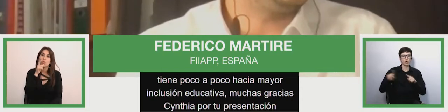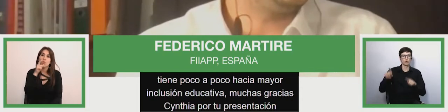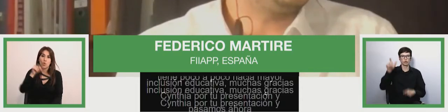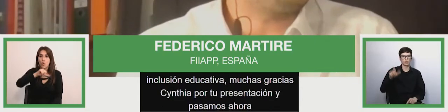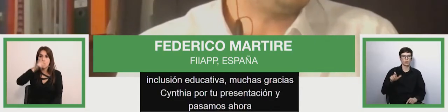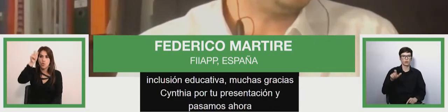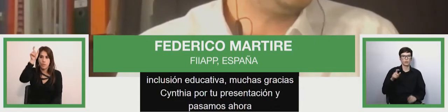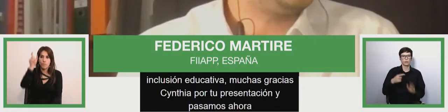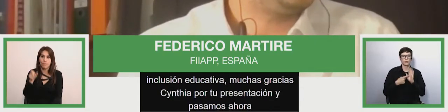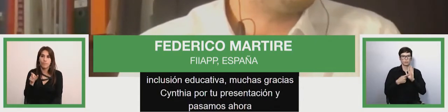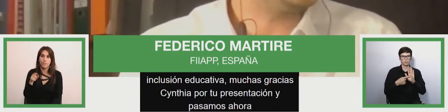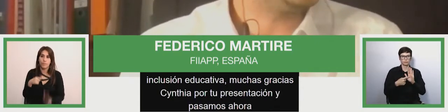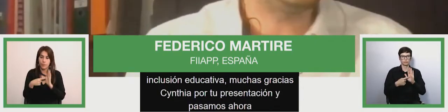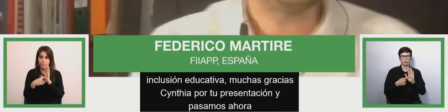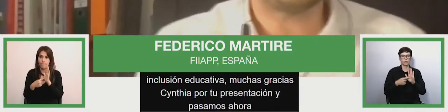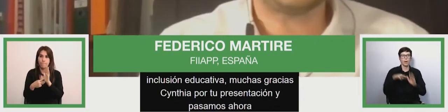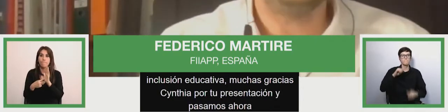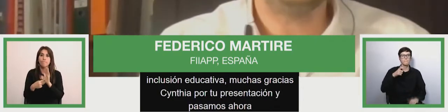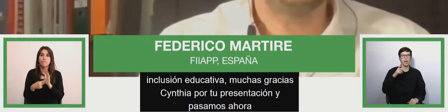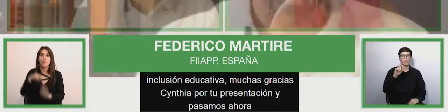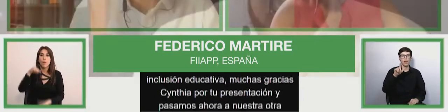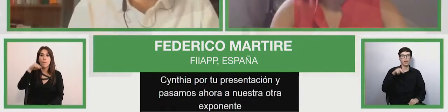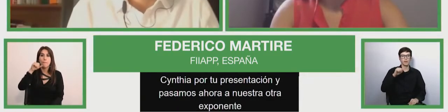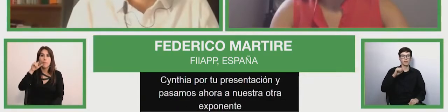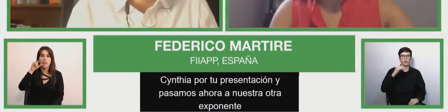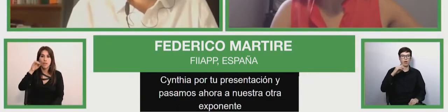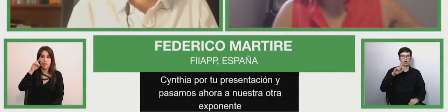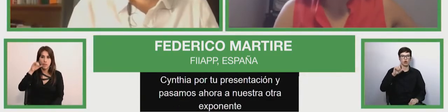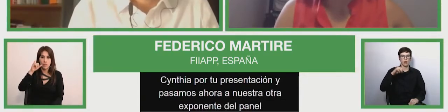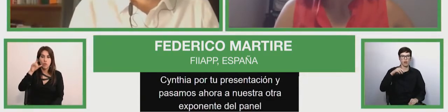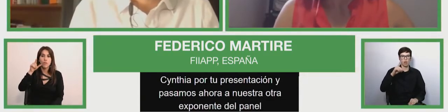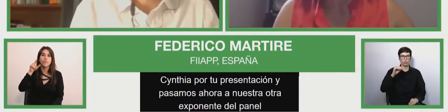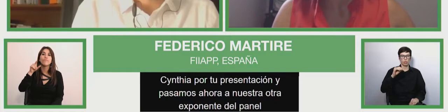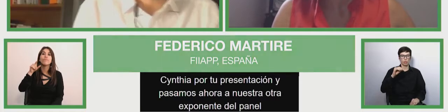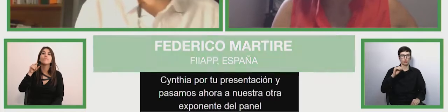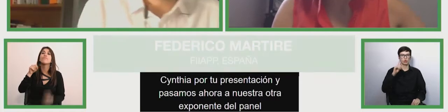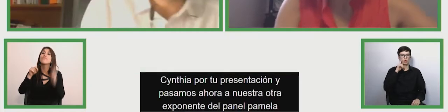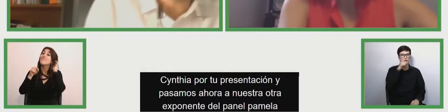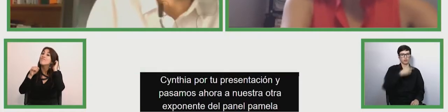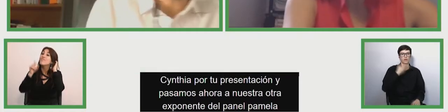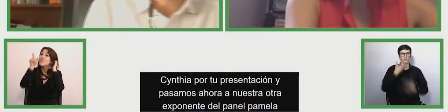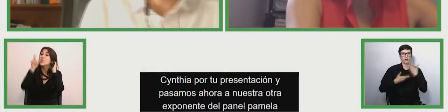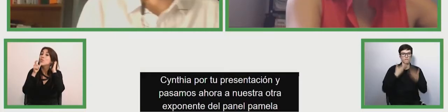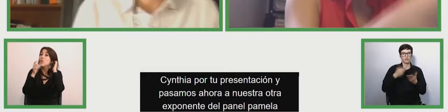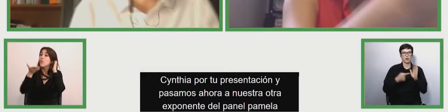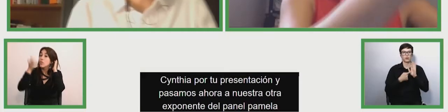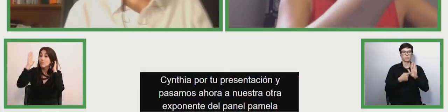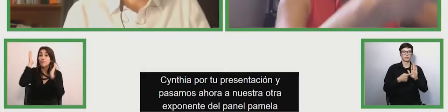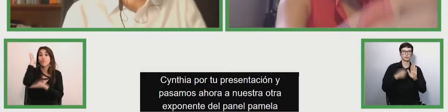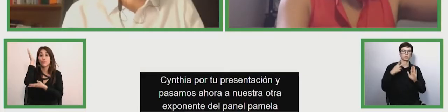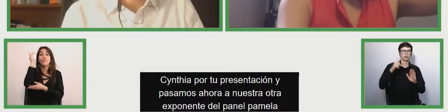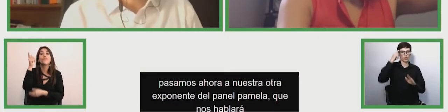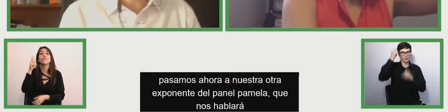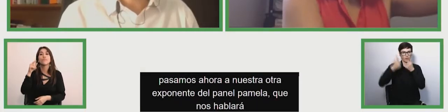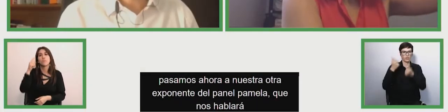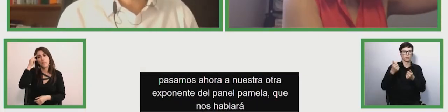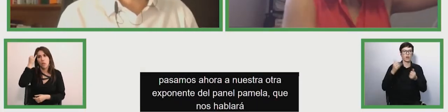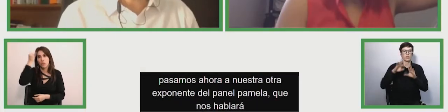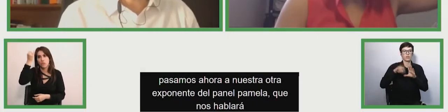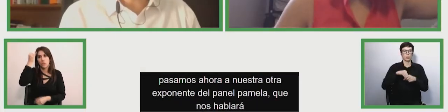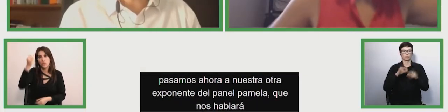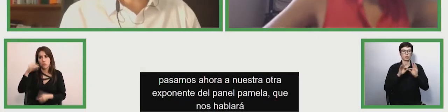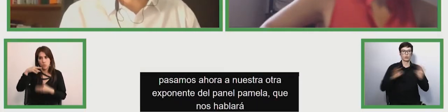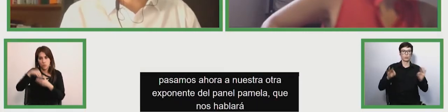del panel, Magdalena Orlando, que nos hablará de presentación de propuestas de inclusión educativa